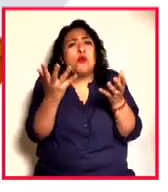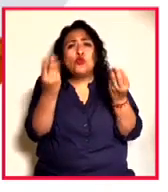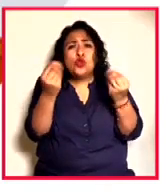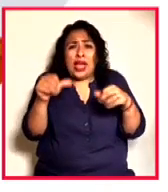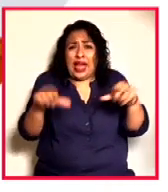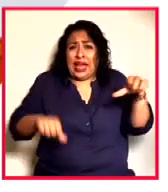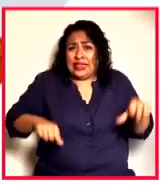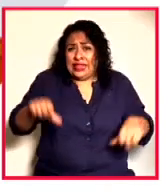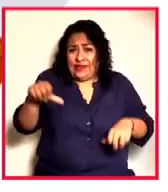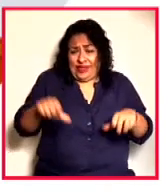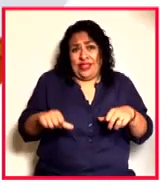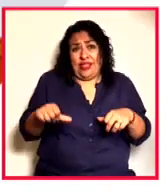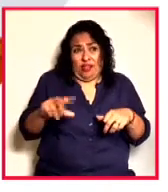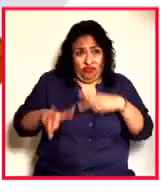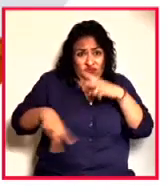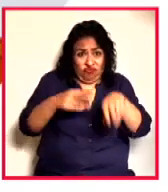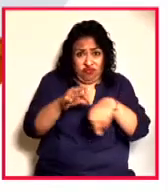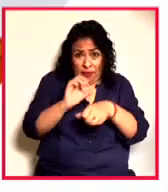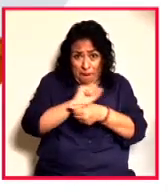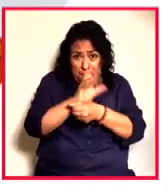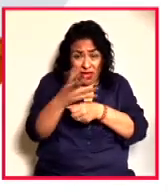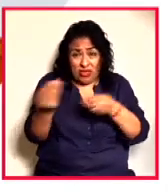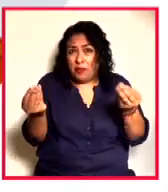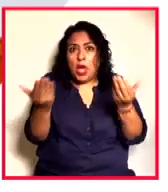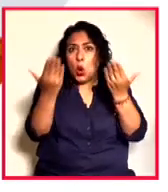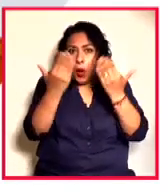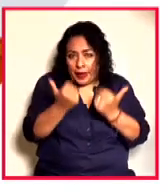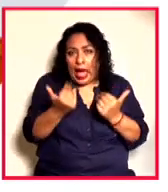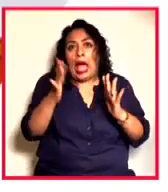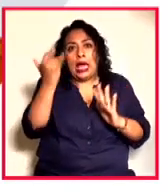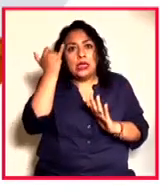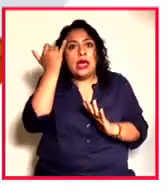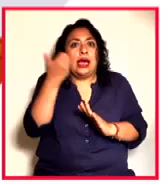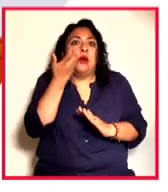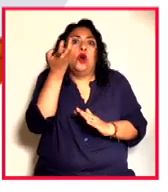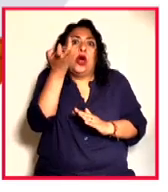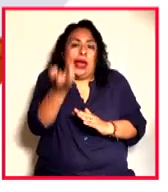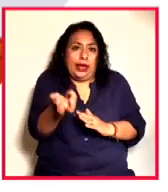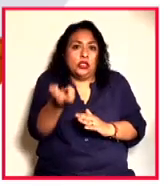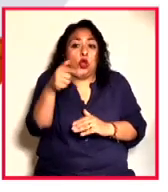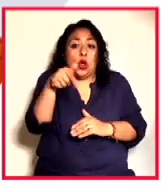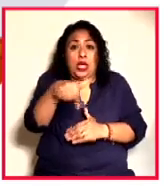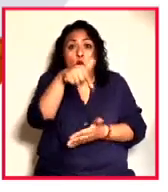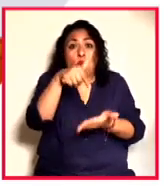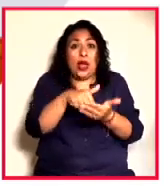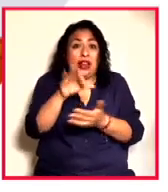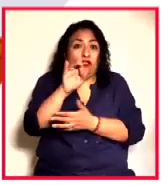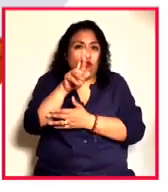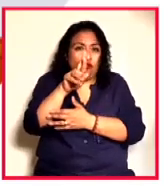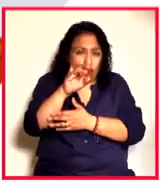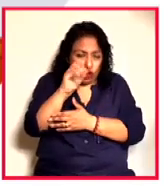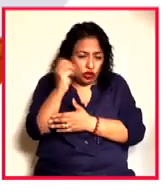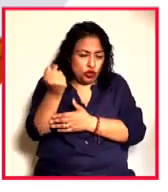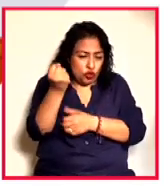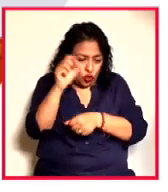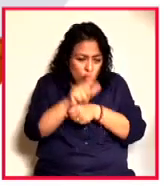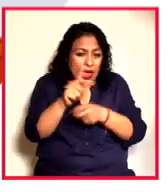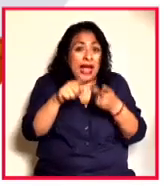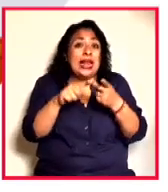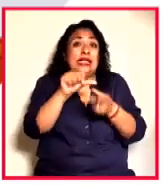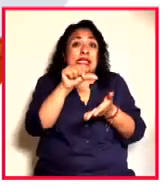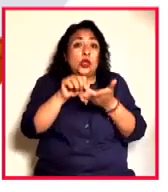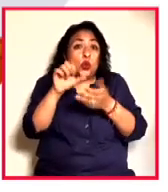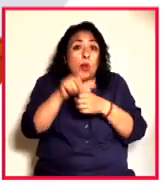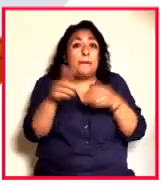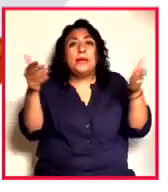presencial durante la pandemia. Y la idea era que estos foros culturales y centros culturales nos presenten un artista,